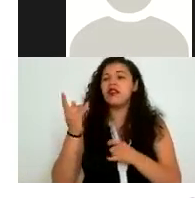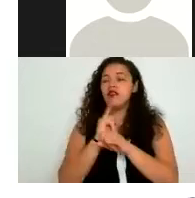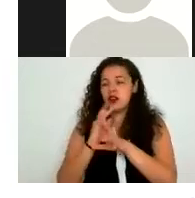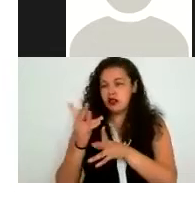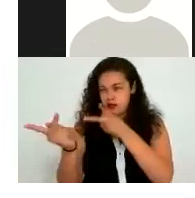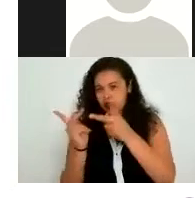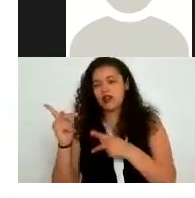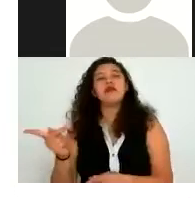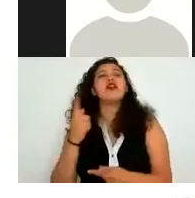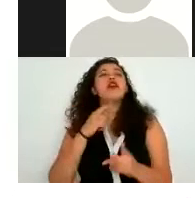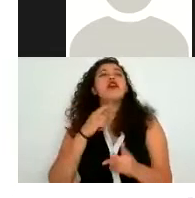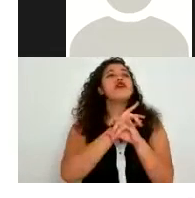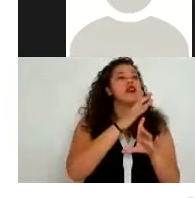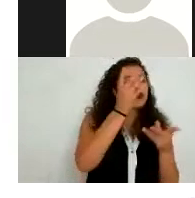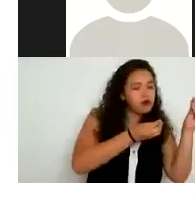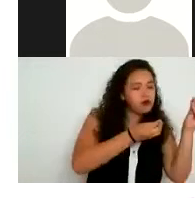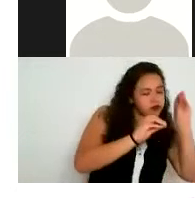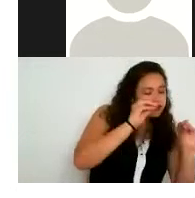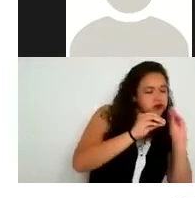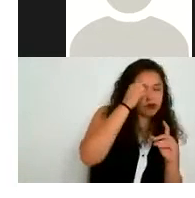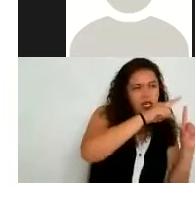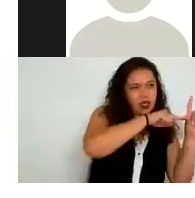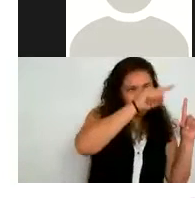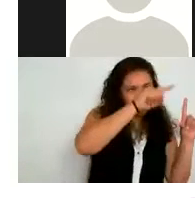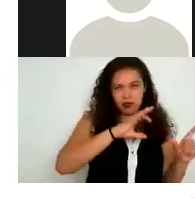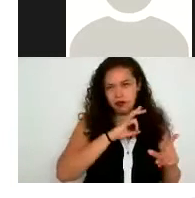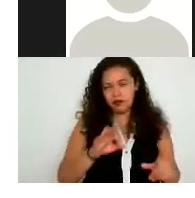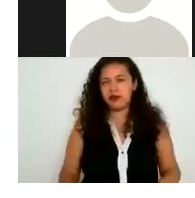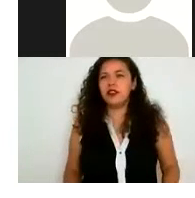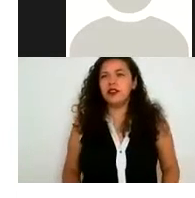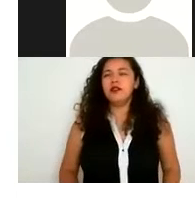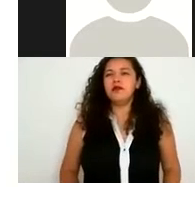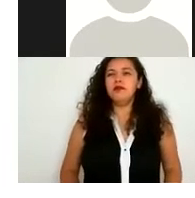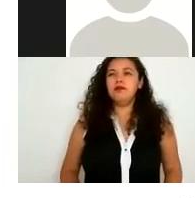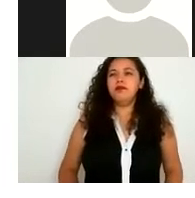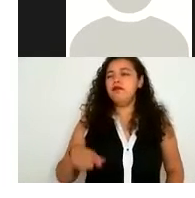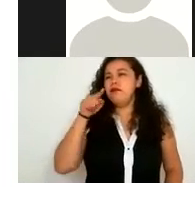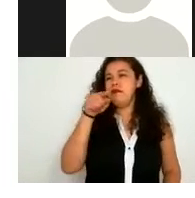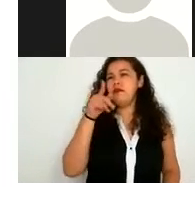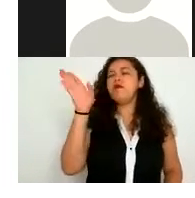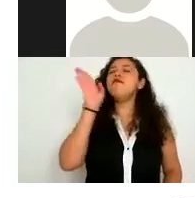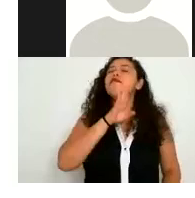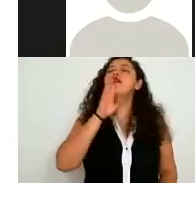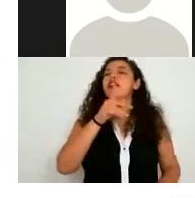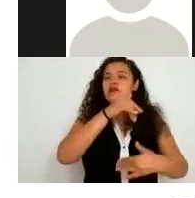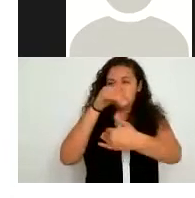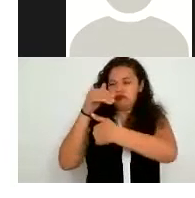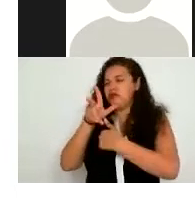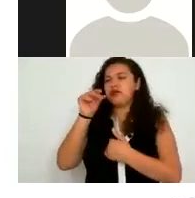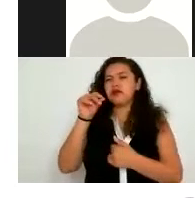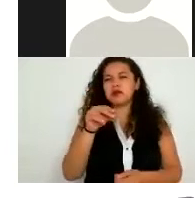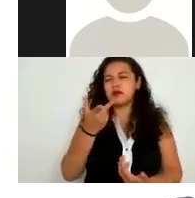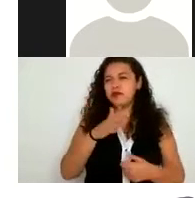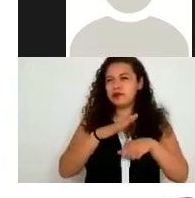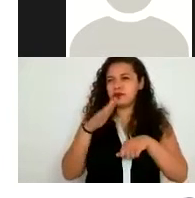proporcionando entonces no está mal que la estén recabando y sobre todo porque son datos identificativos digo al final